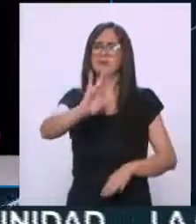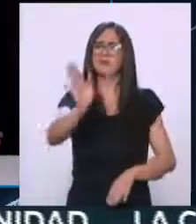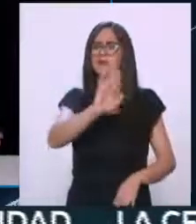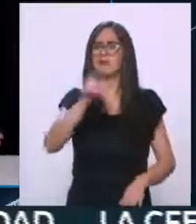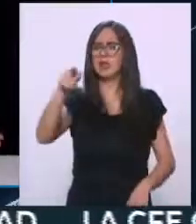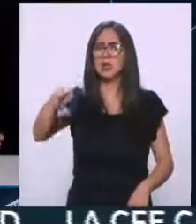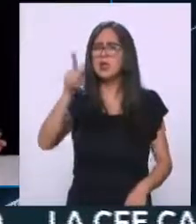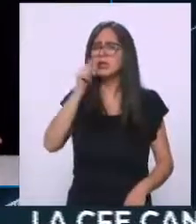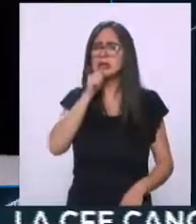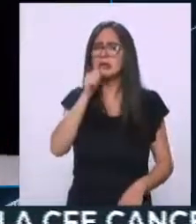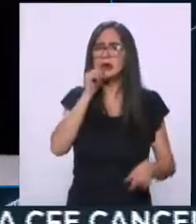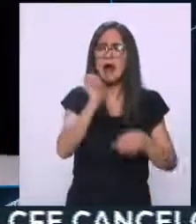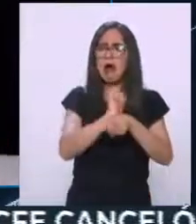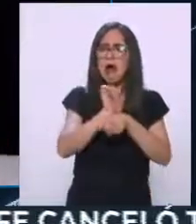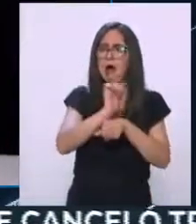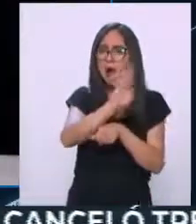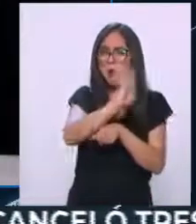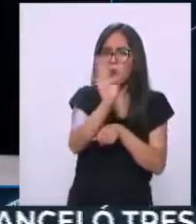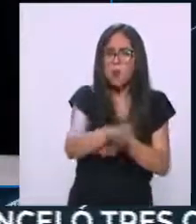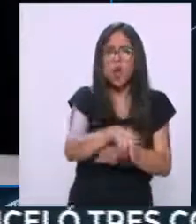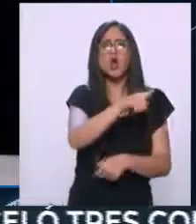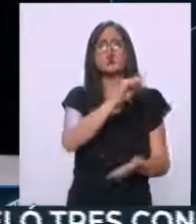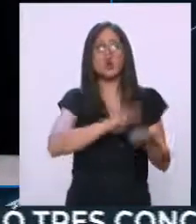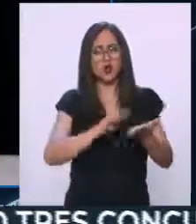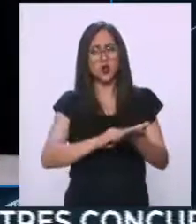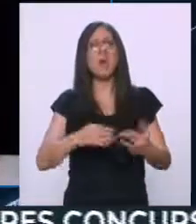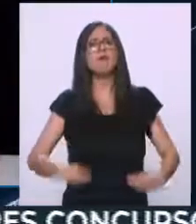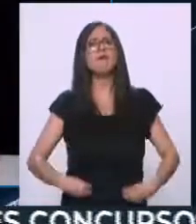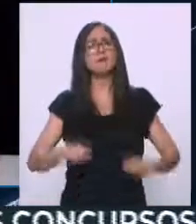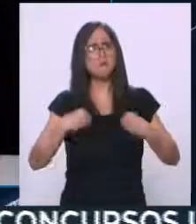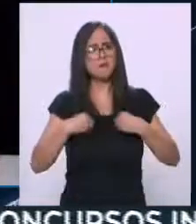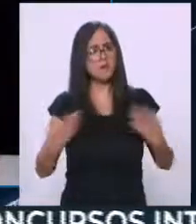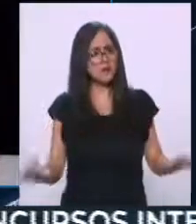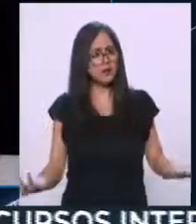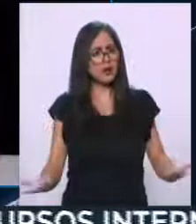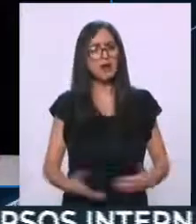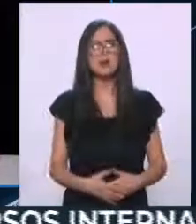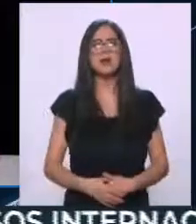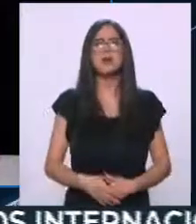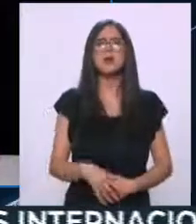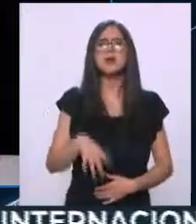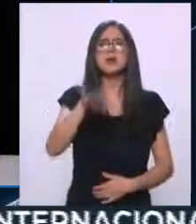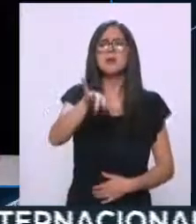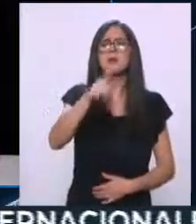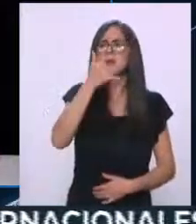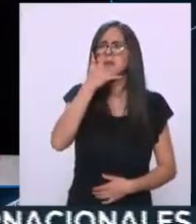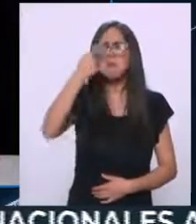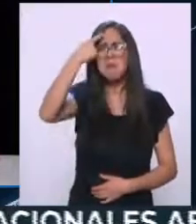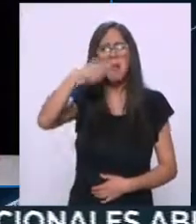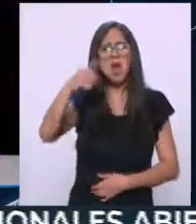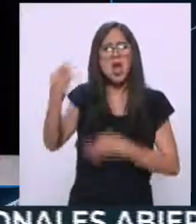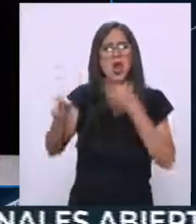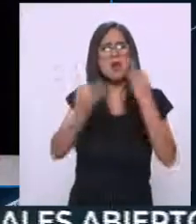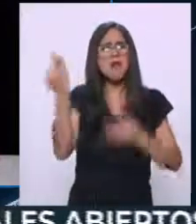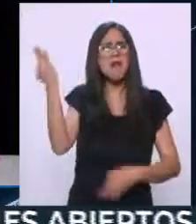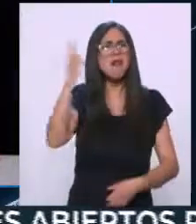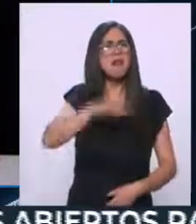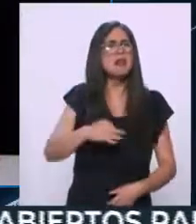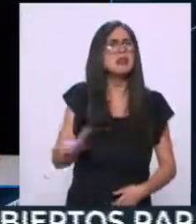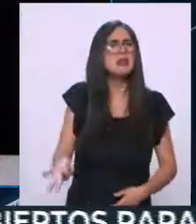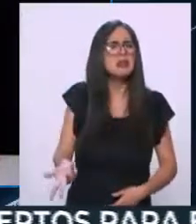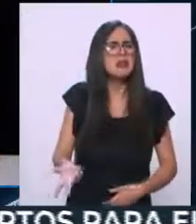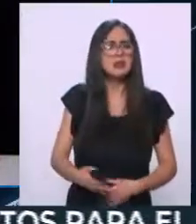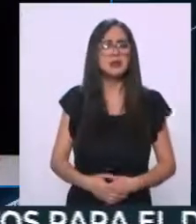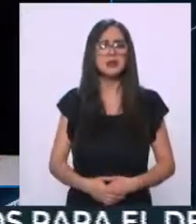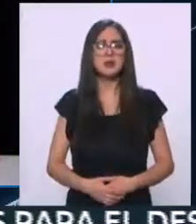matado a la chilindrina. Y sigue vivita y coleando. ¿Pero para qué hacen esto, dices? Hay medios